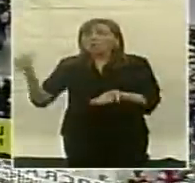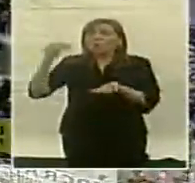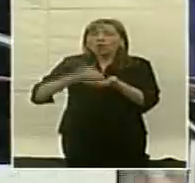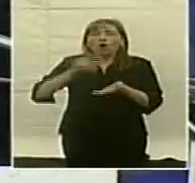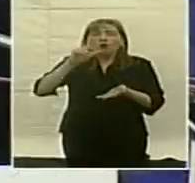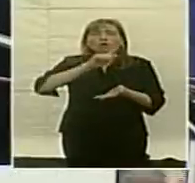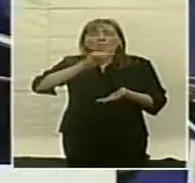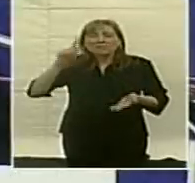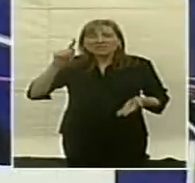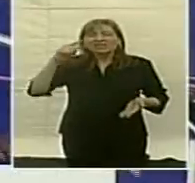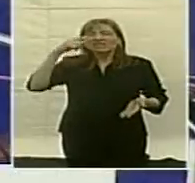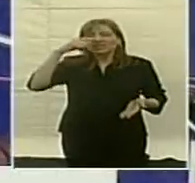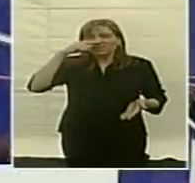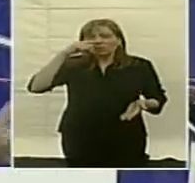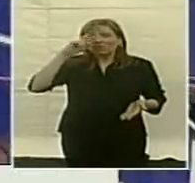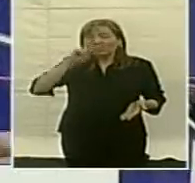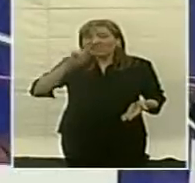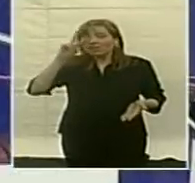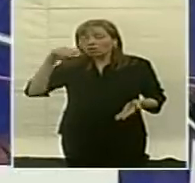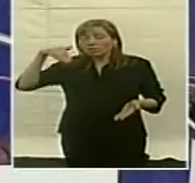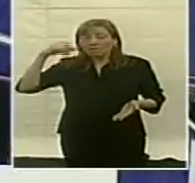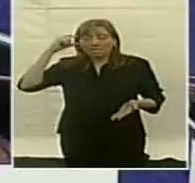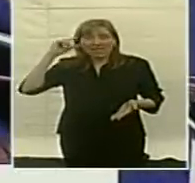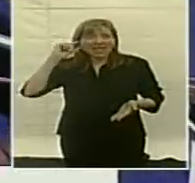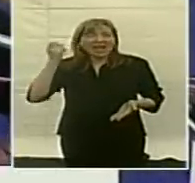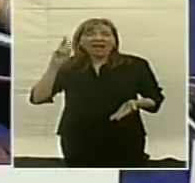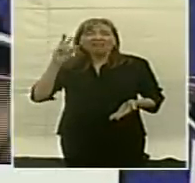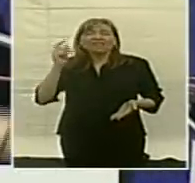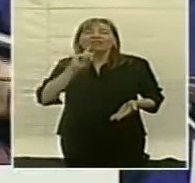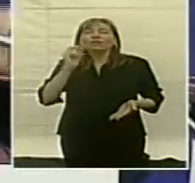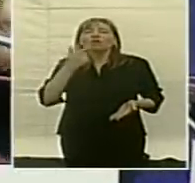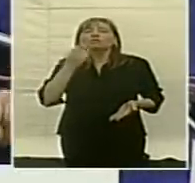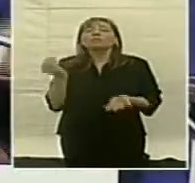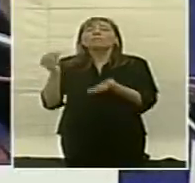8.122 megavatios más, 45